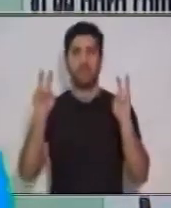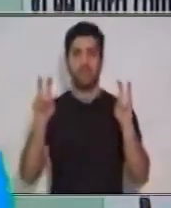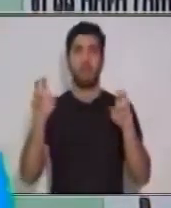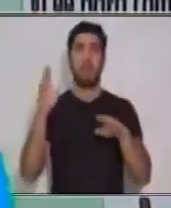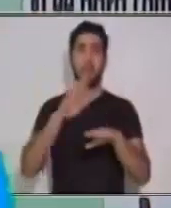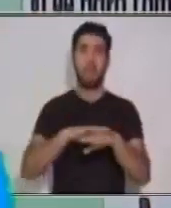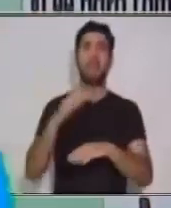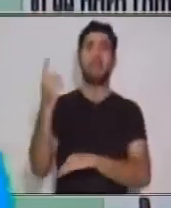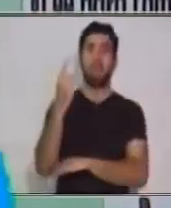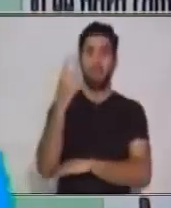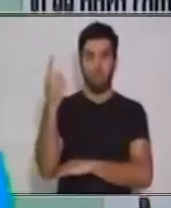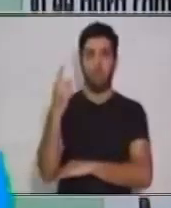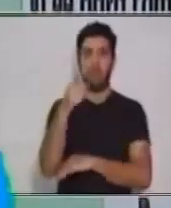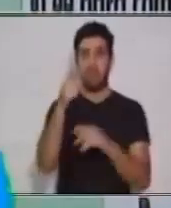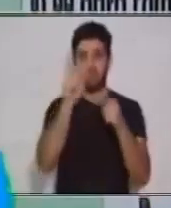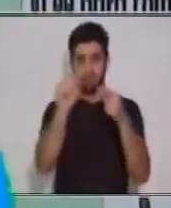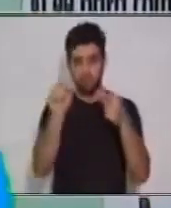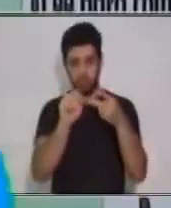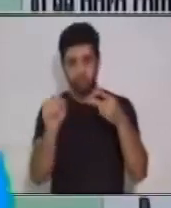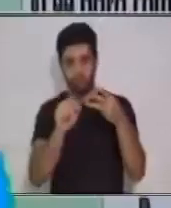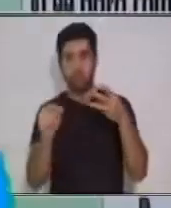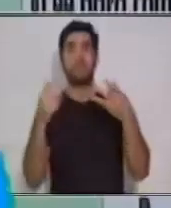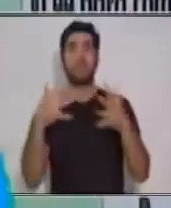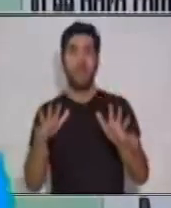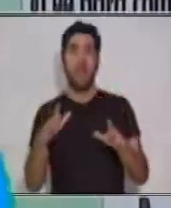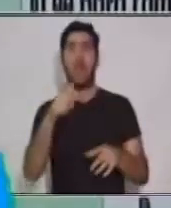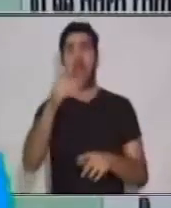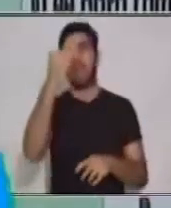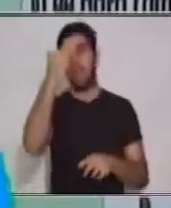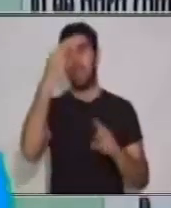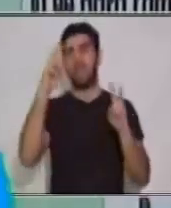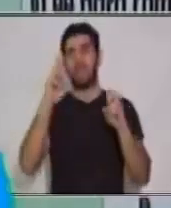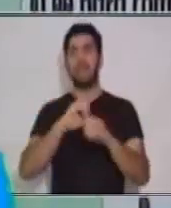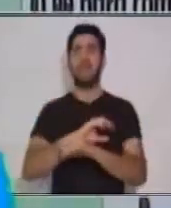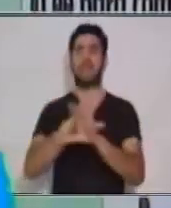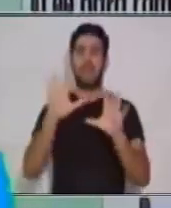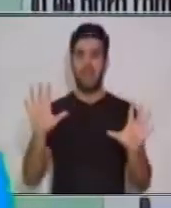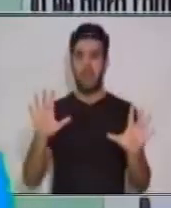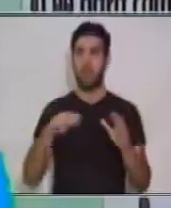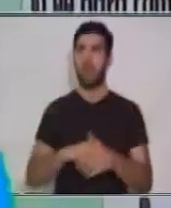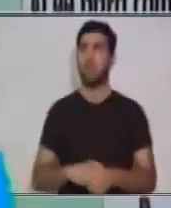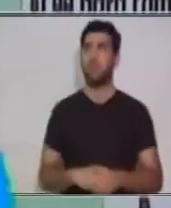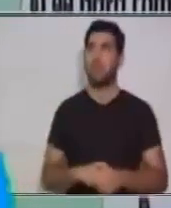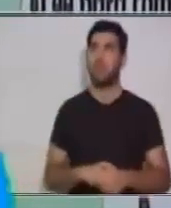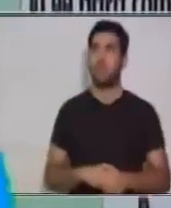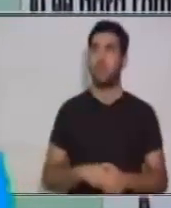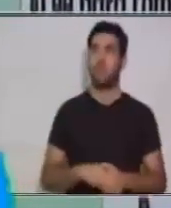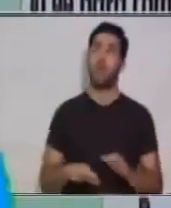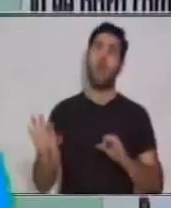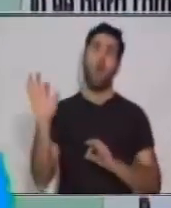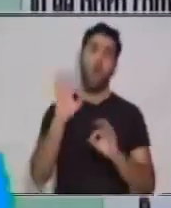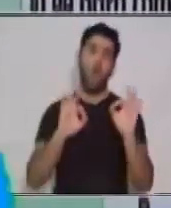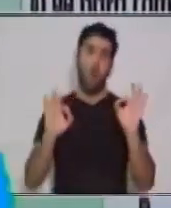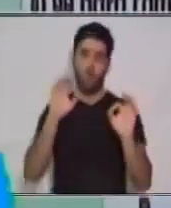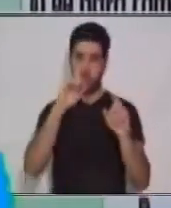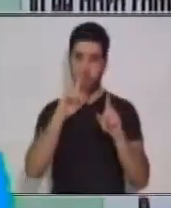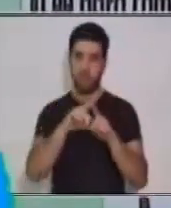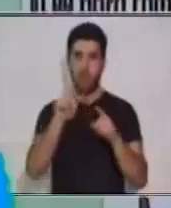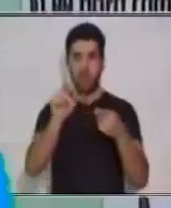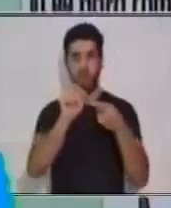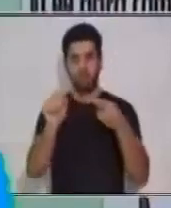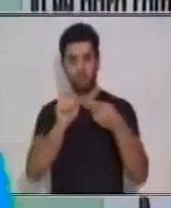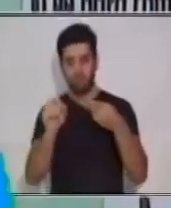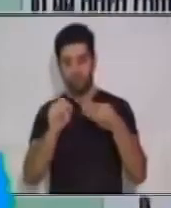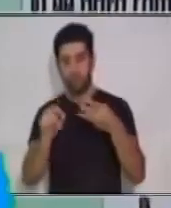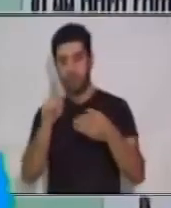y ya que has subrayado, con eso extraes y puedes elaborar tu propio resumen. O por medio de anotaciones. Algunas